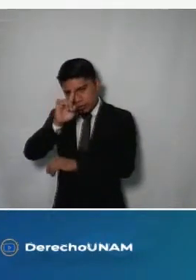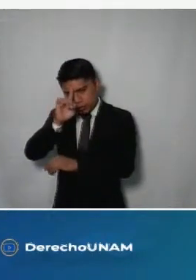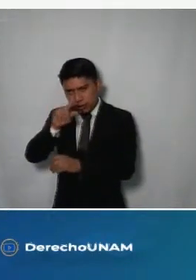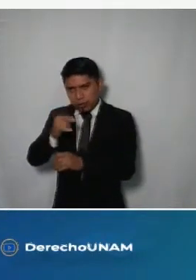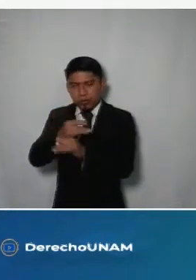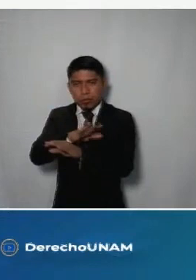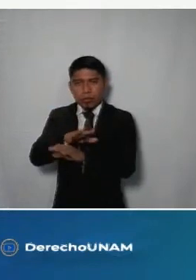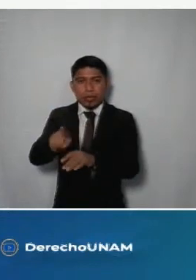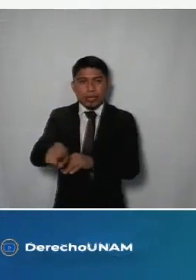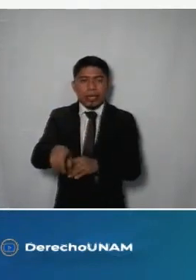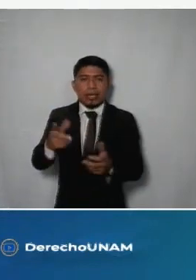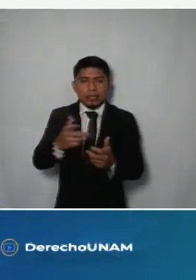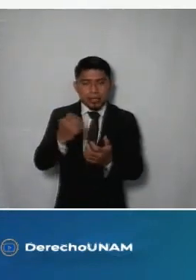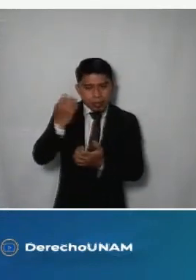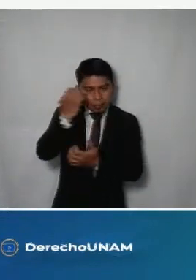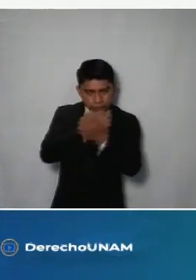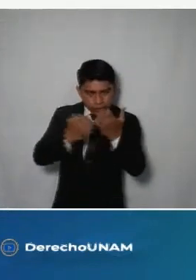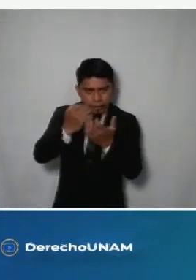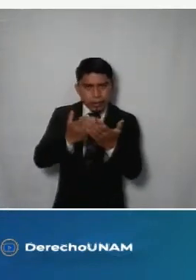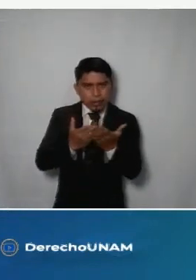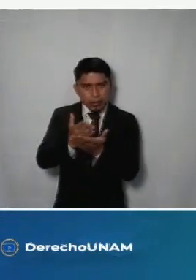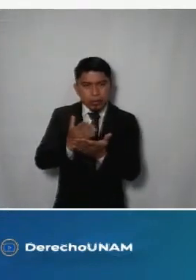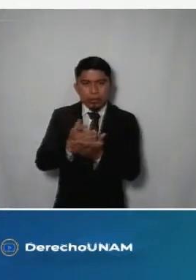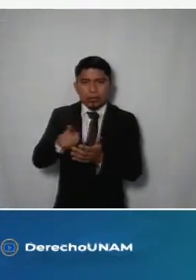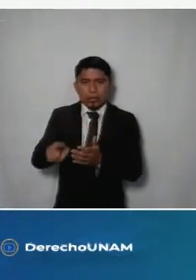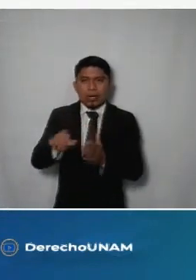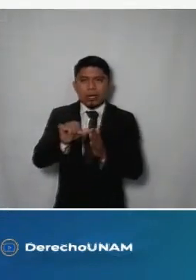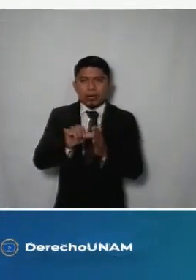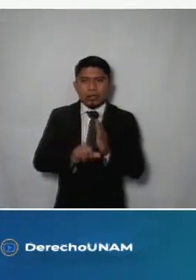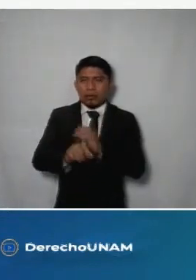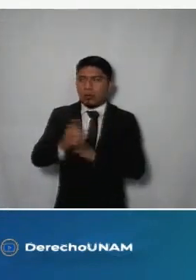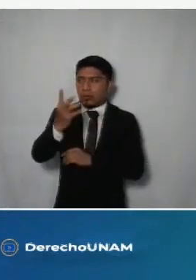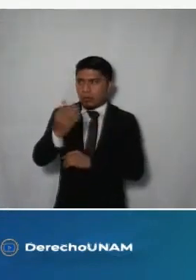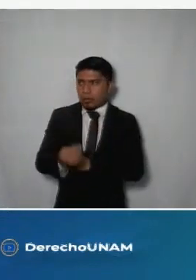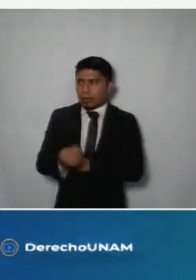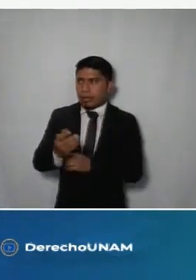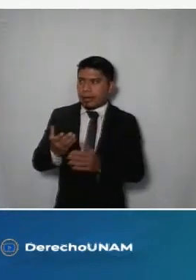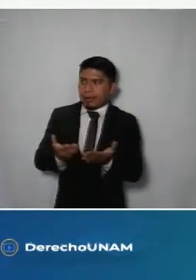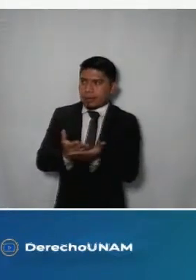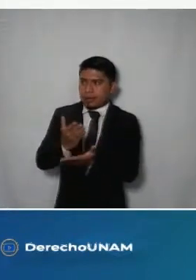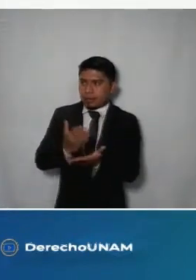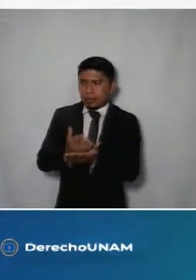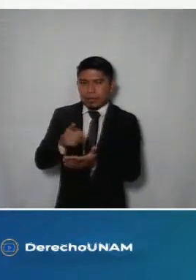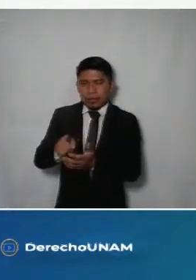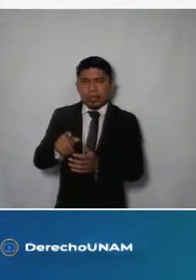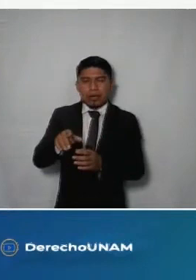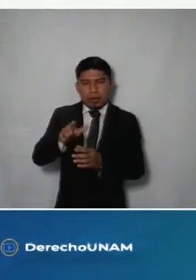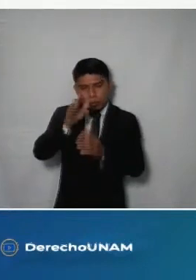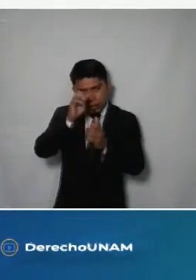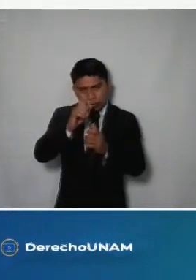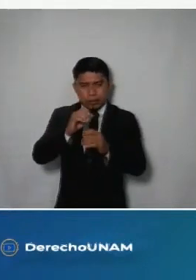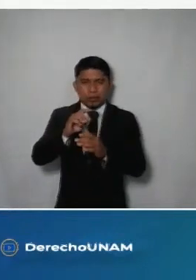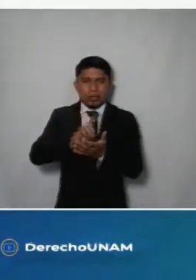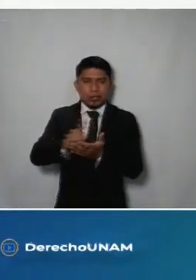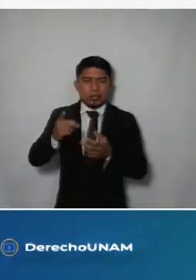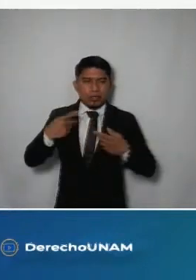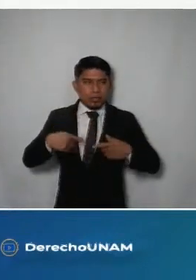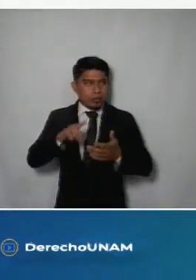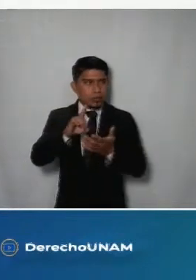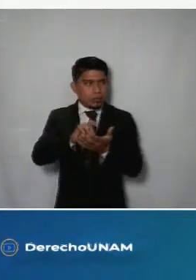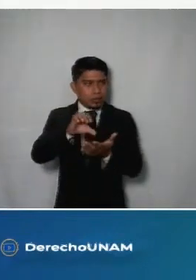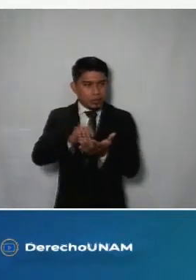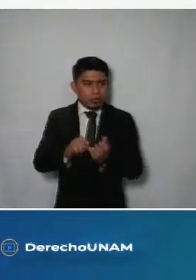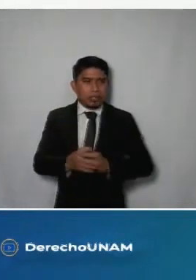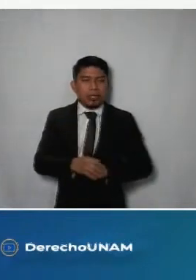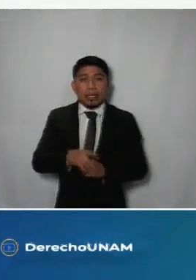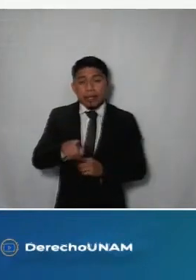accesibilidad informó que realiza diagnósticos de accesibilidad con fundamento en el artículo nueve accesibilidad de la convención sobre los derechos de las personas